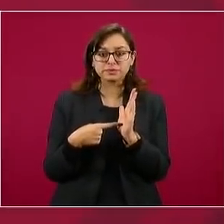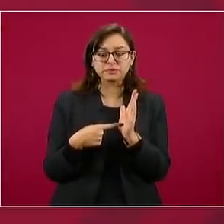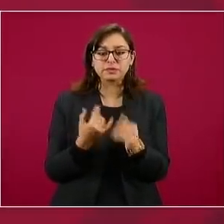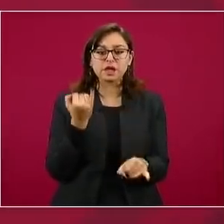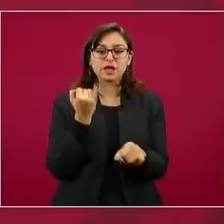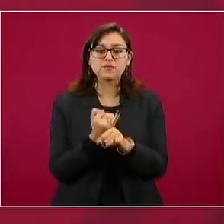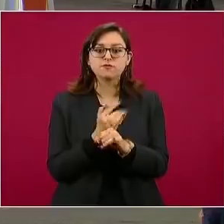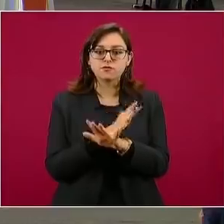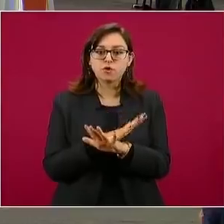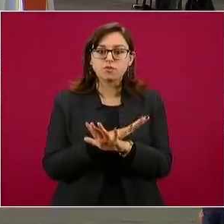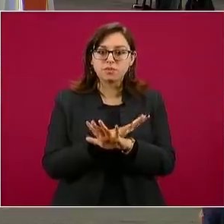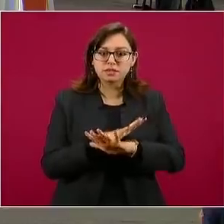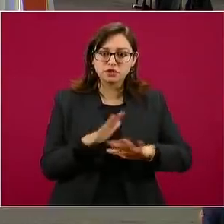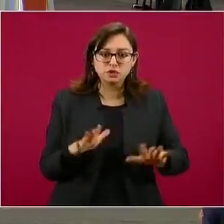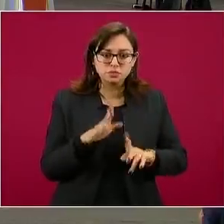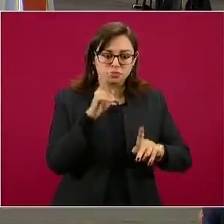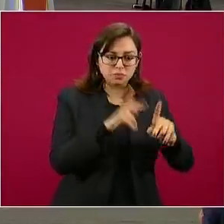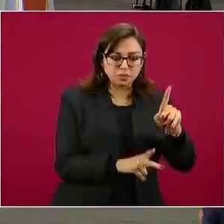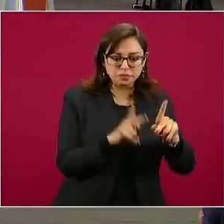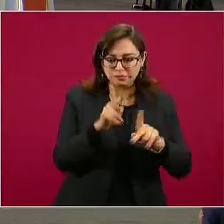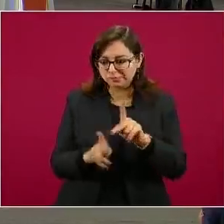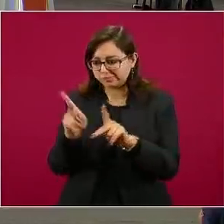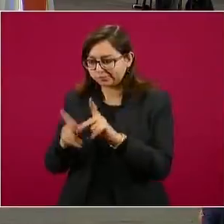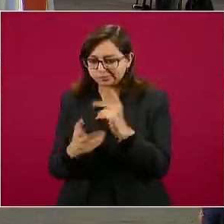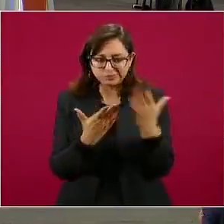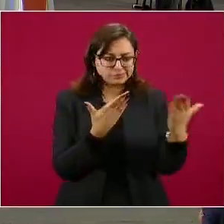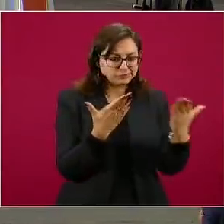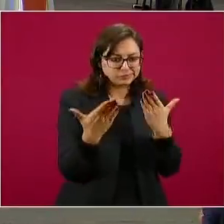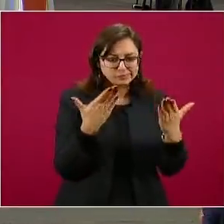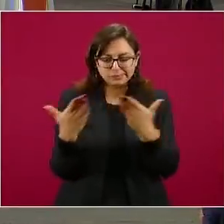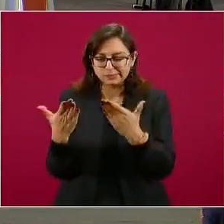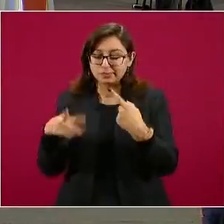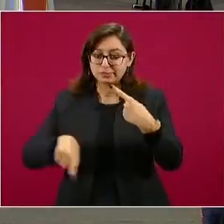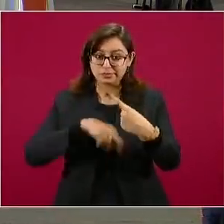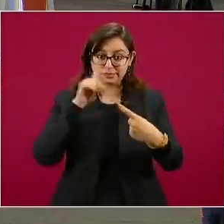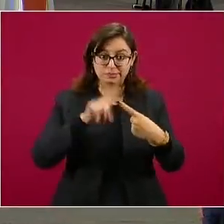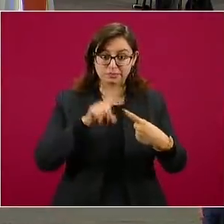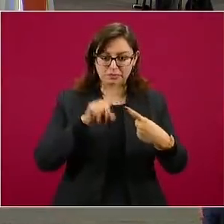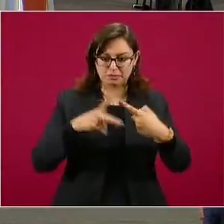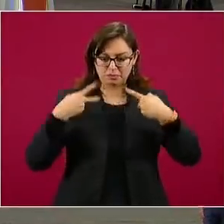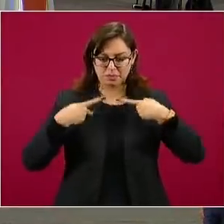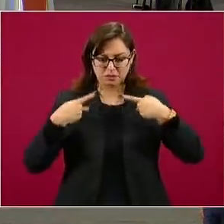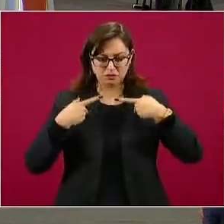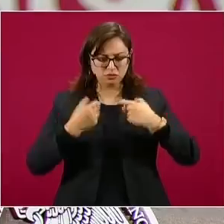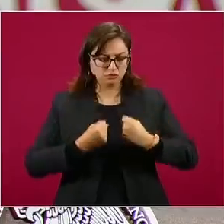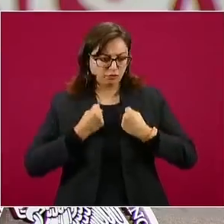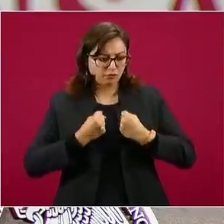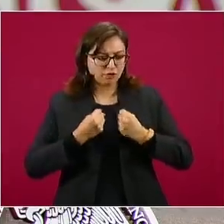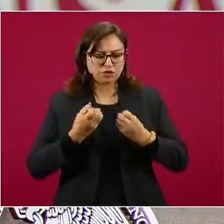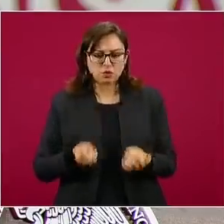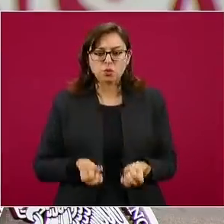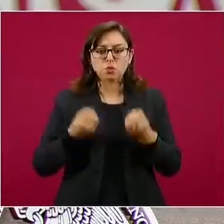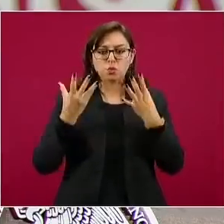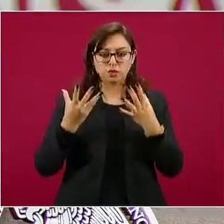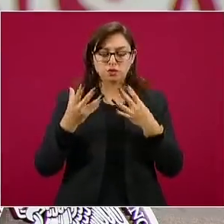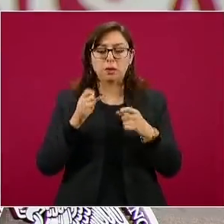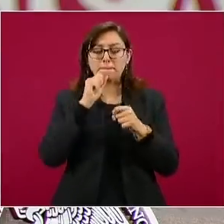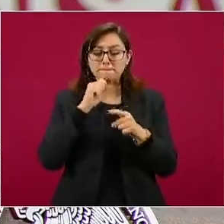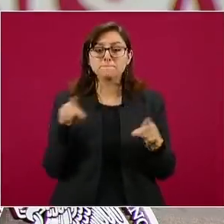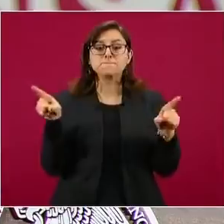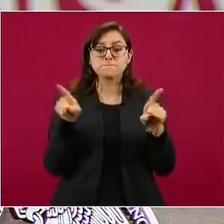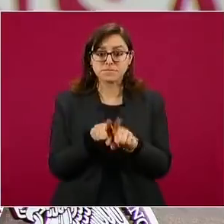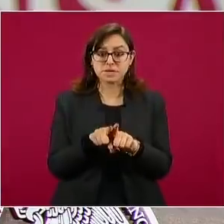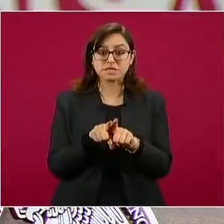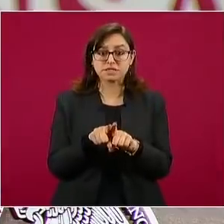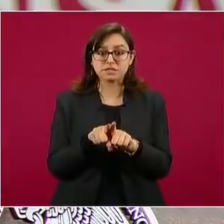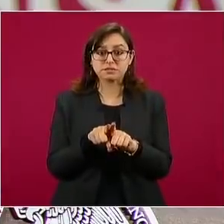canciller también, varios cortes. Se evaluará el nivel de inmunidad de los pacientes y se podrá tener un